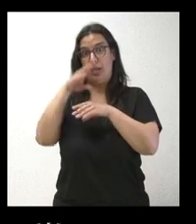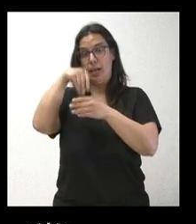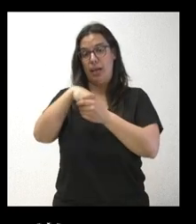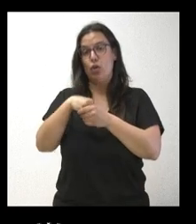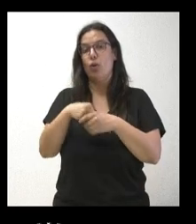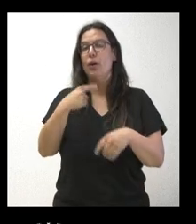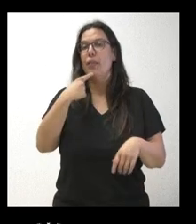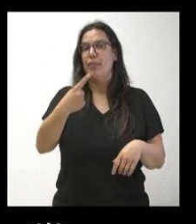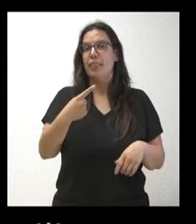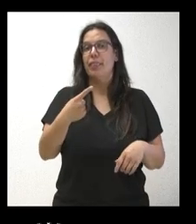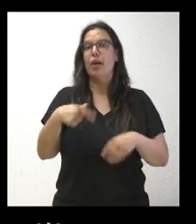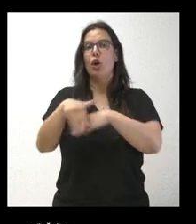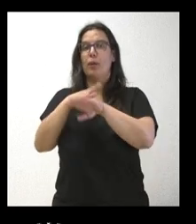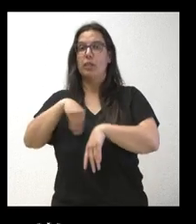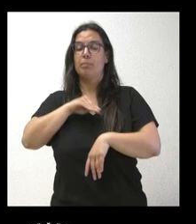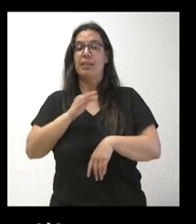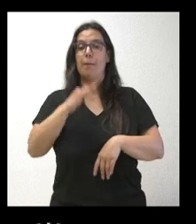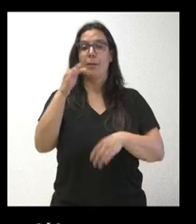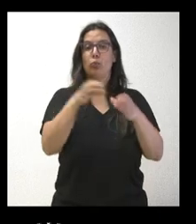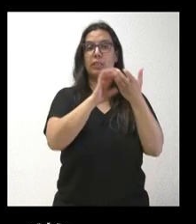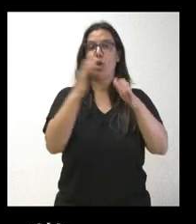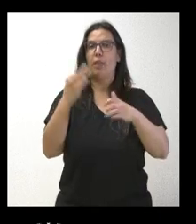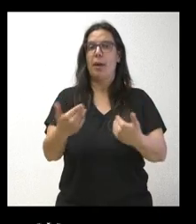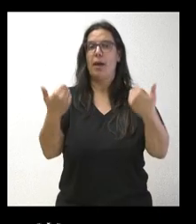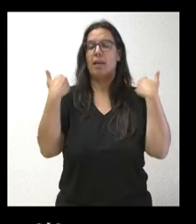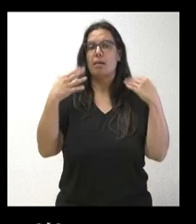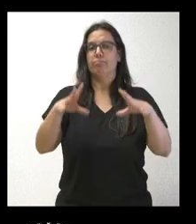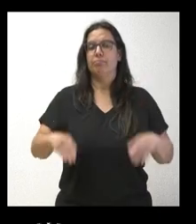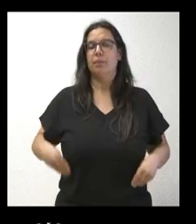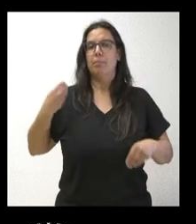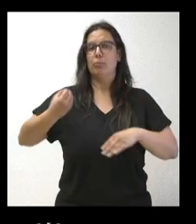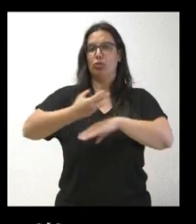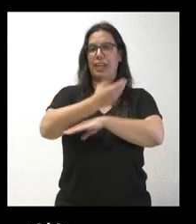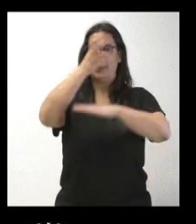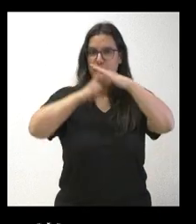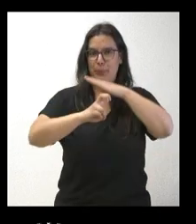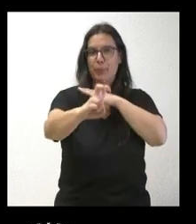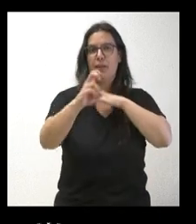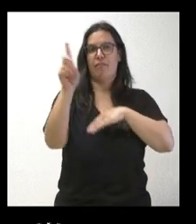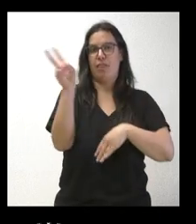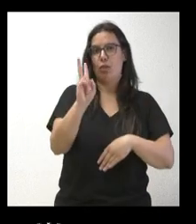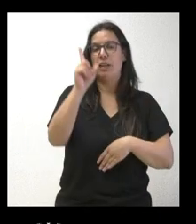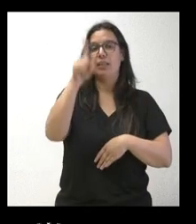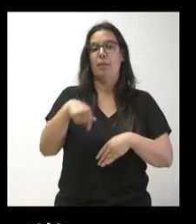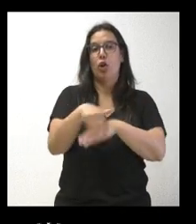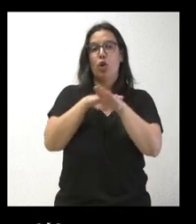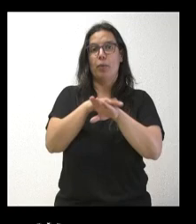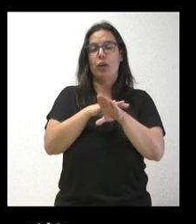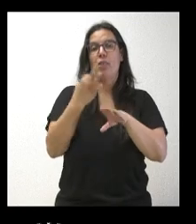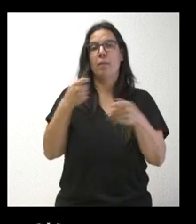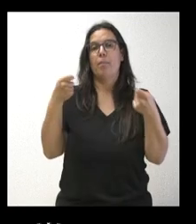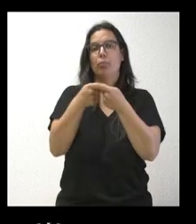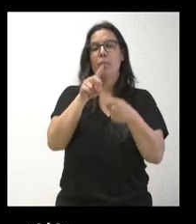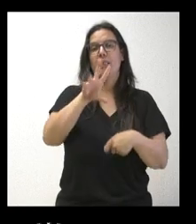el soterramiento como obra pública, y en concreto para el Gobierno autonómico con una financiación del 25%. ¿Cómo se valora esta propuesta